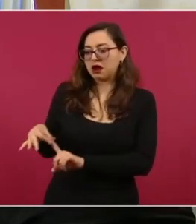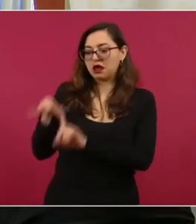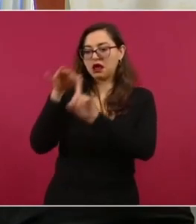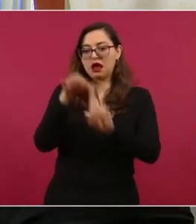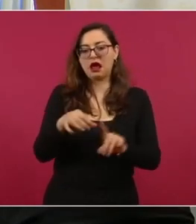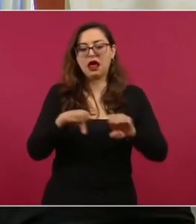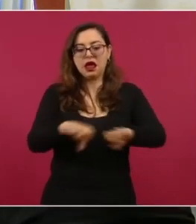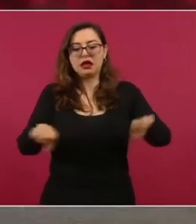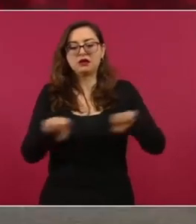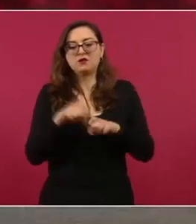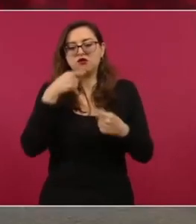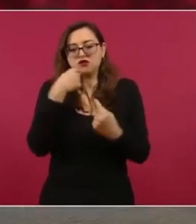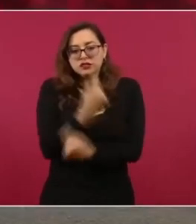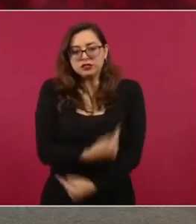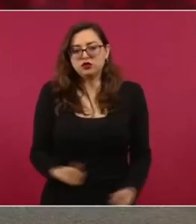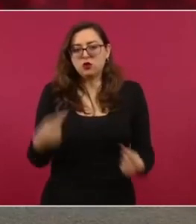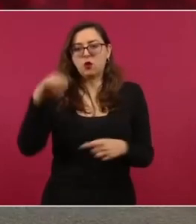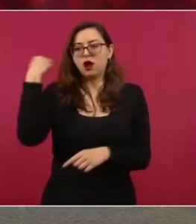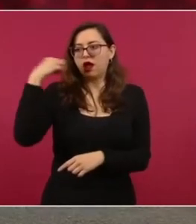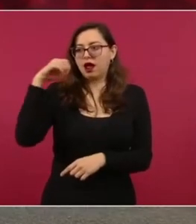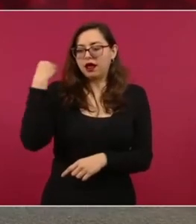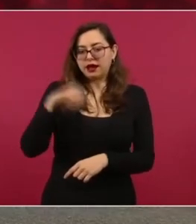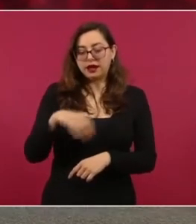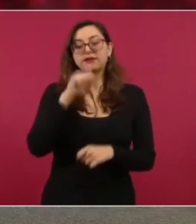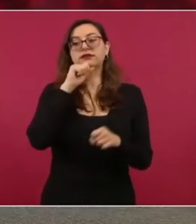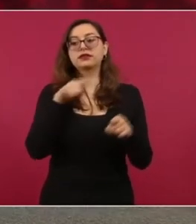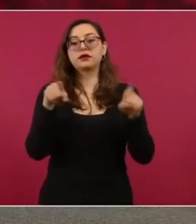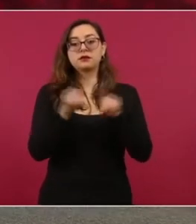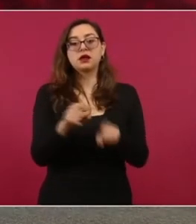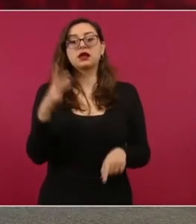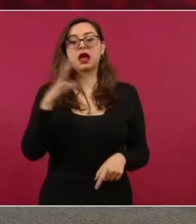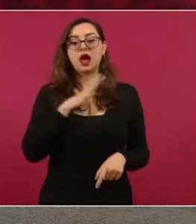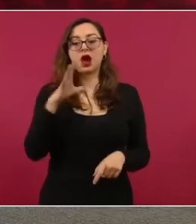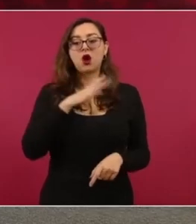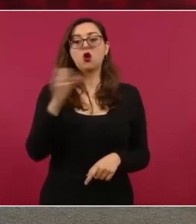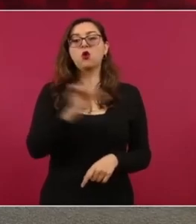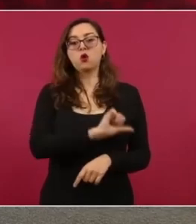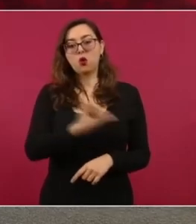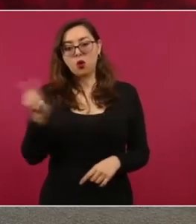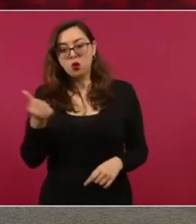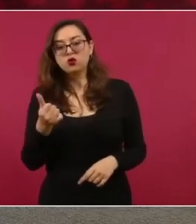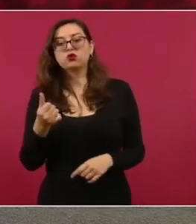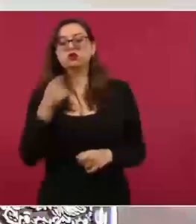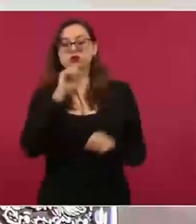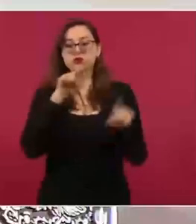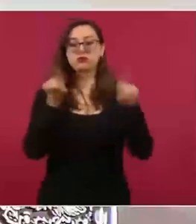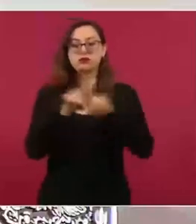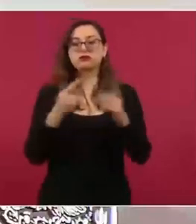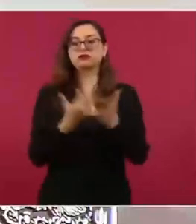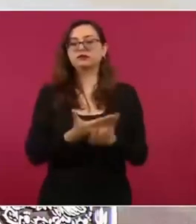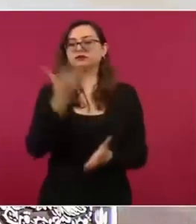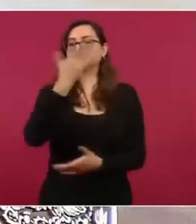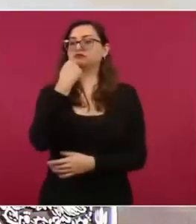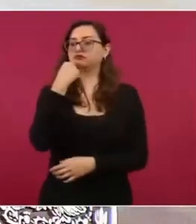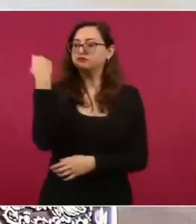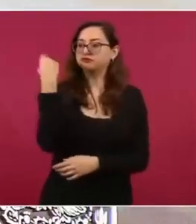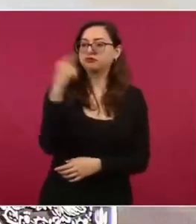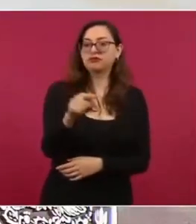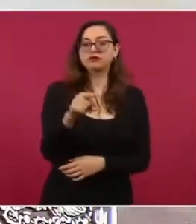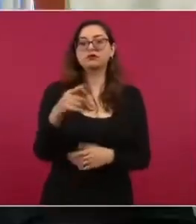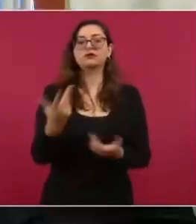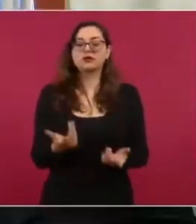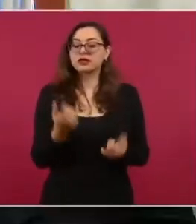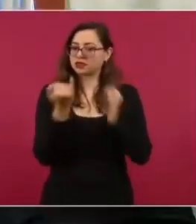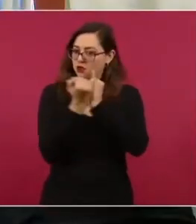Oaxaca. También en este caso hay otro, ya tiene una denuncia penal contra otro promotor que le